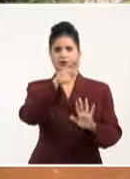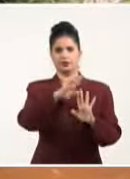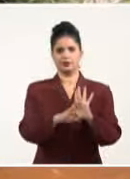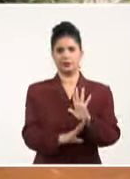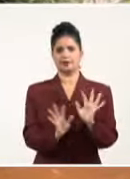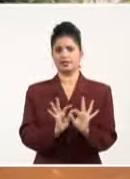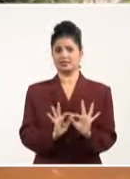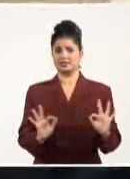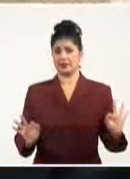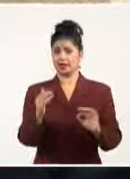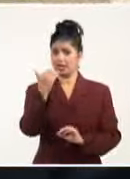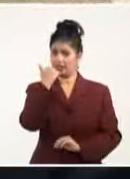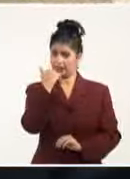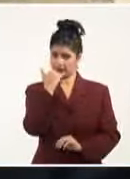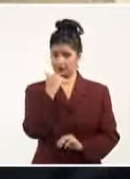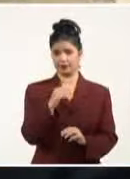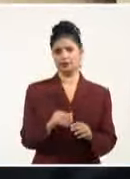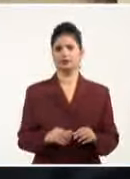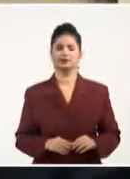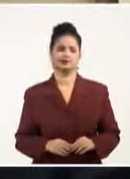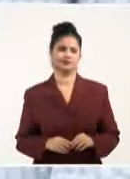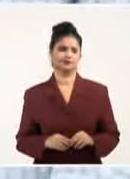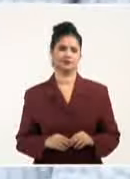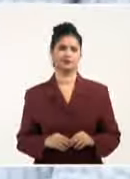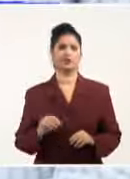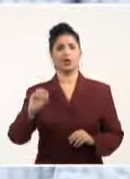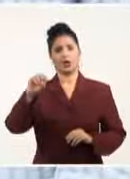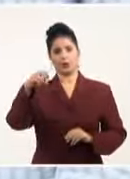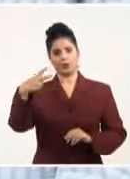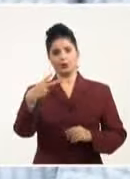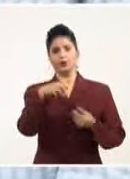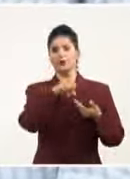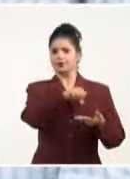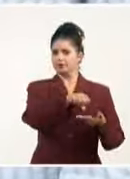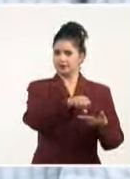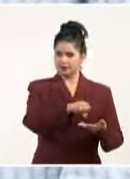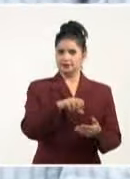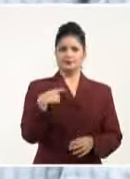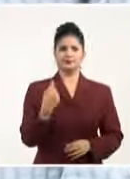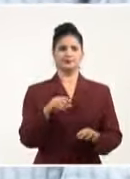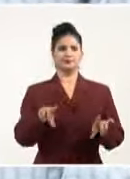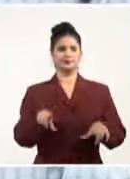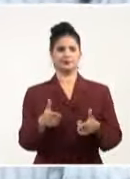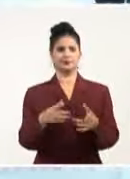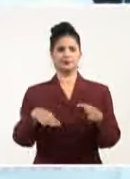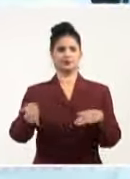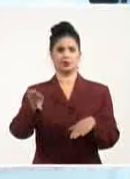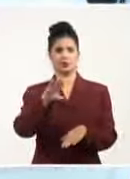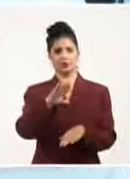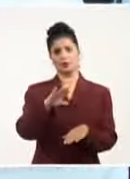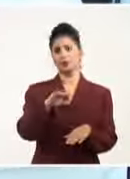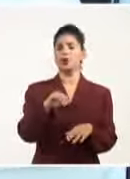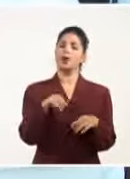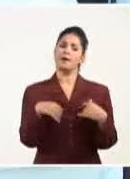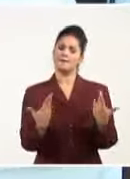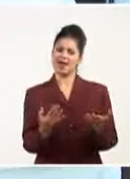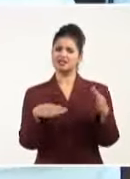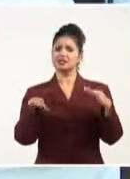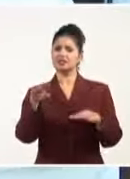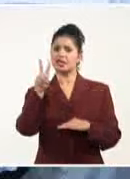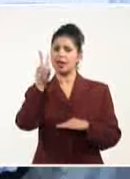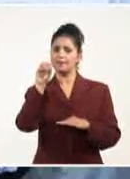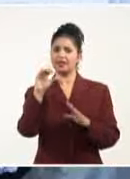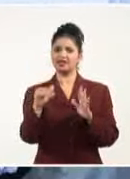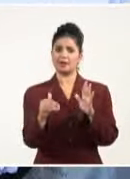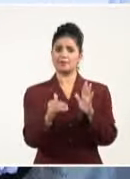componente es objetivo, en las dos campañas, nosotros sobrecumplimos más de 20.000 hectáreas por el cielo,